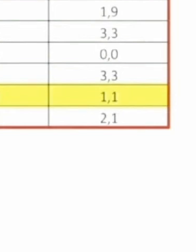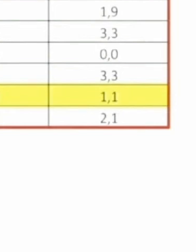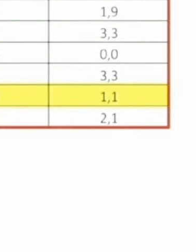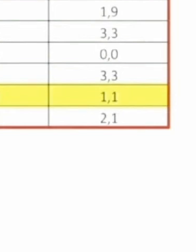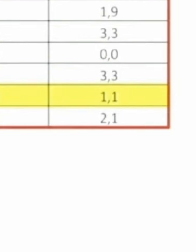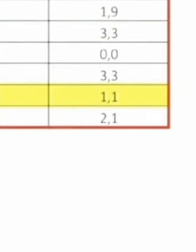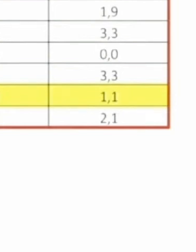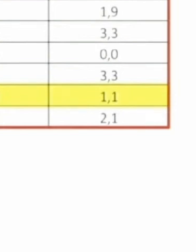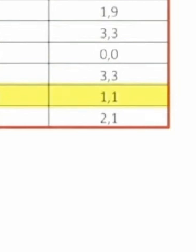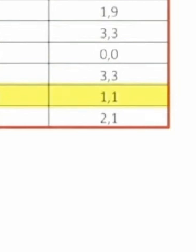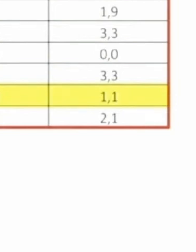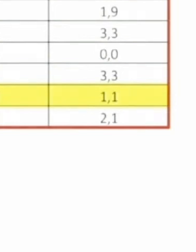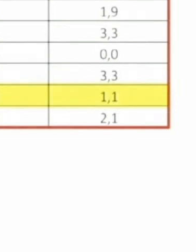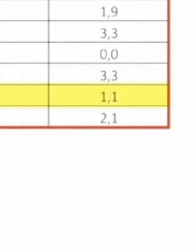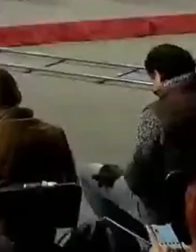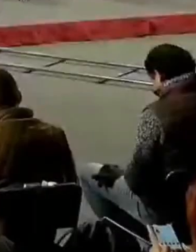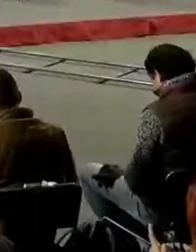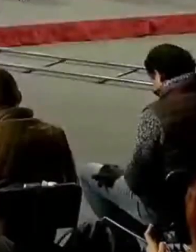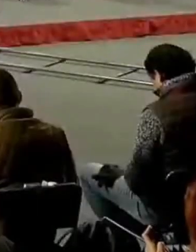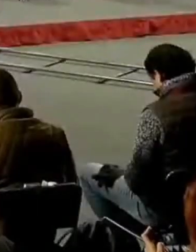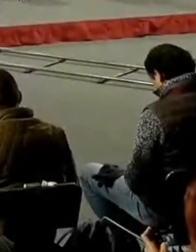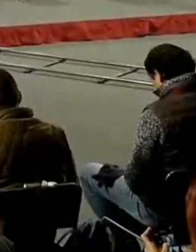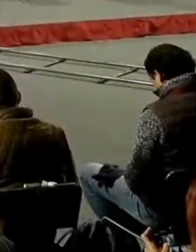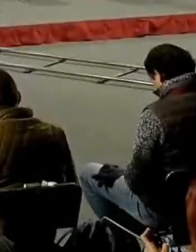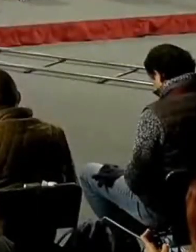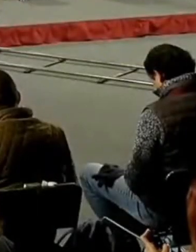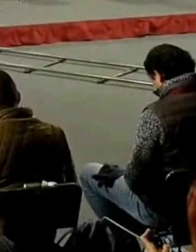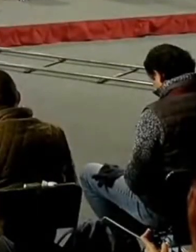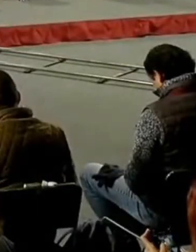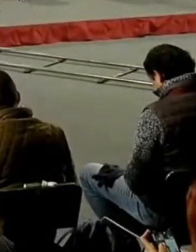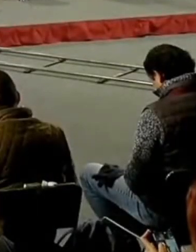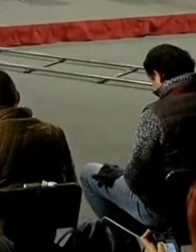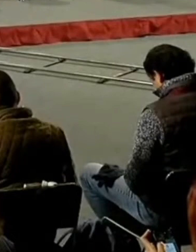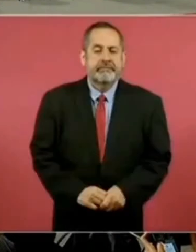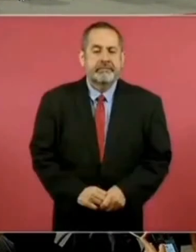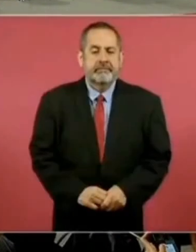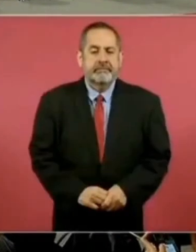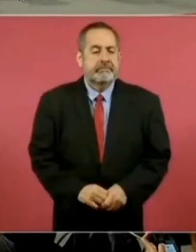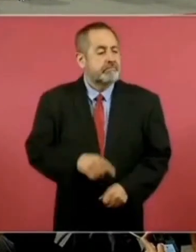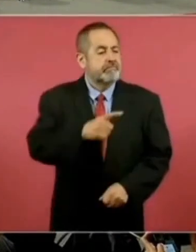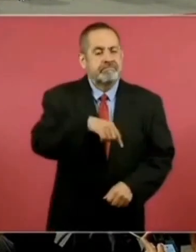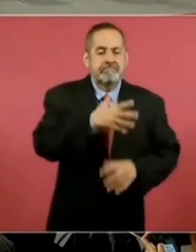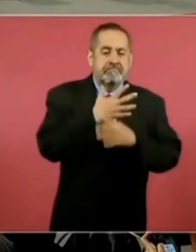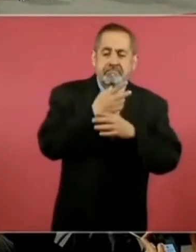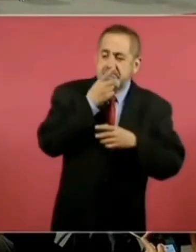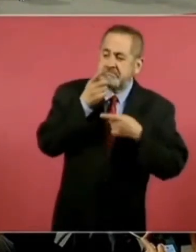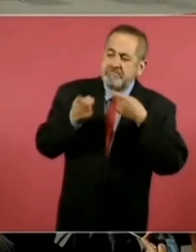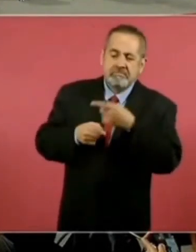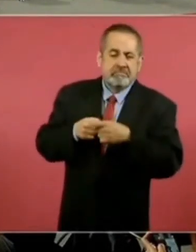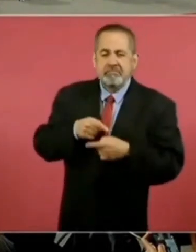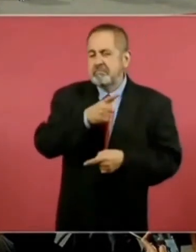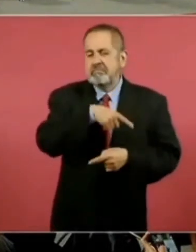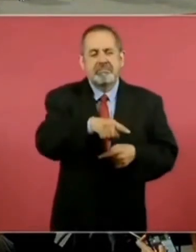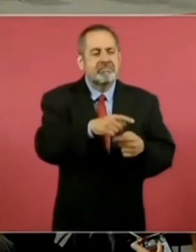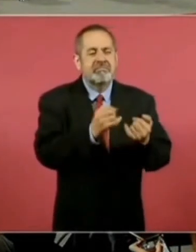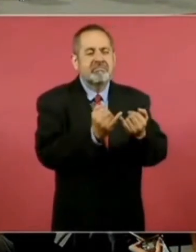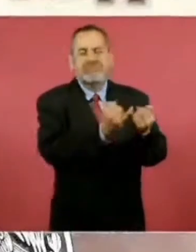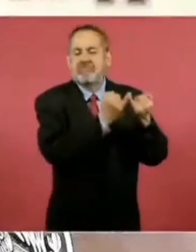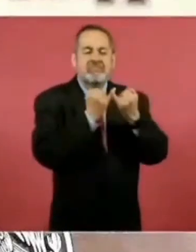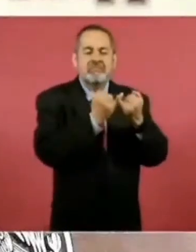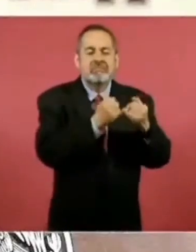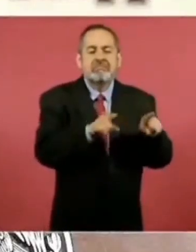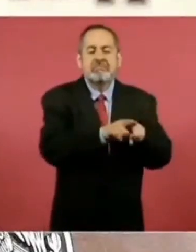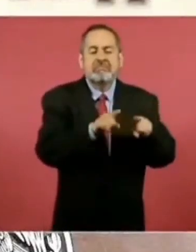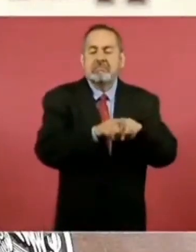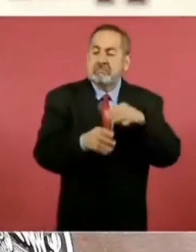economía, producto de la mala política del gobierno. Esto es lo que decían. Al lado sincronizado, otro lado sincronizado,